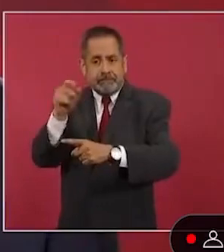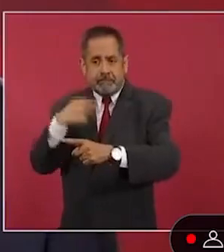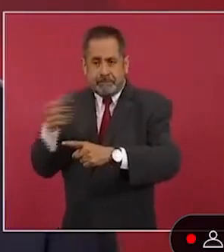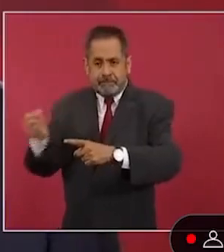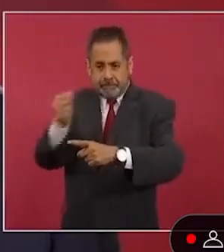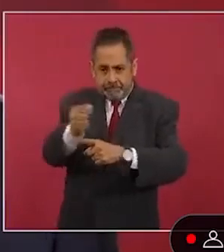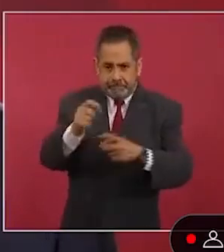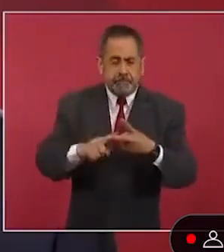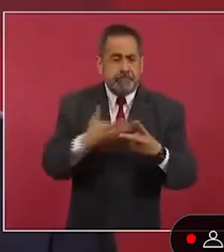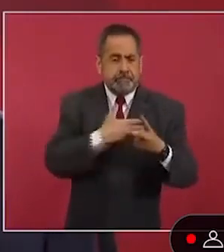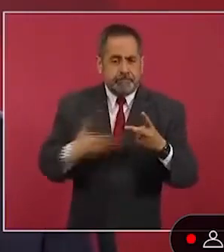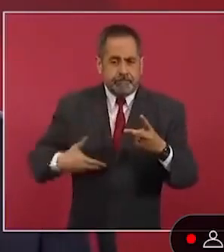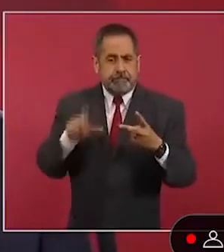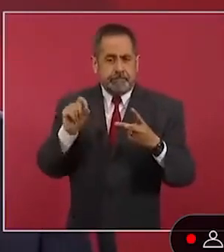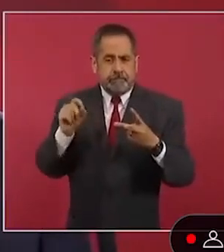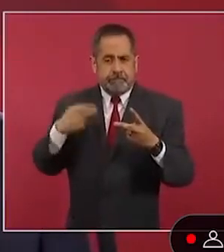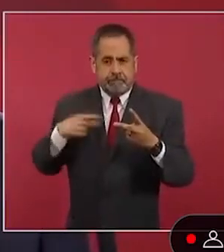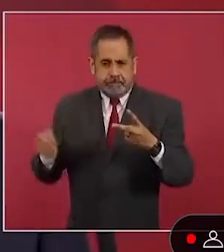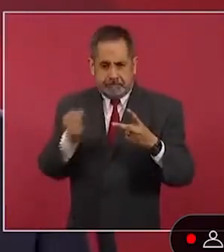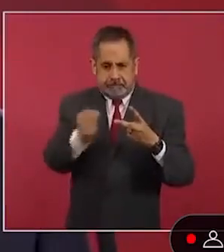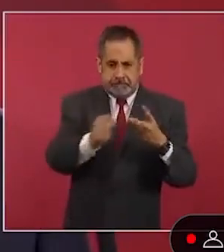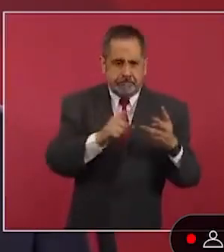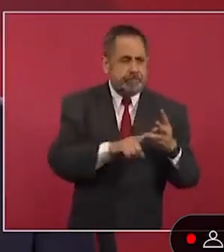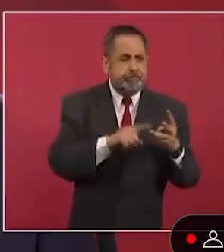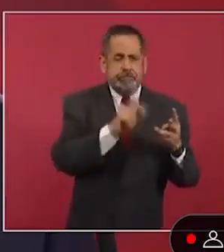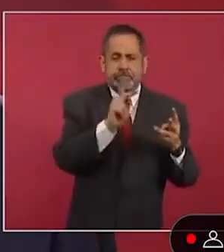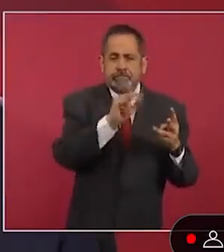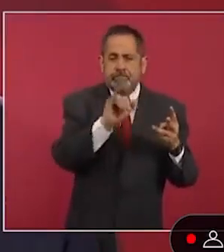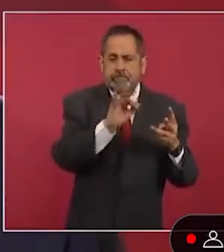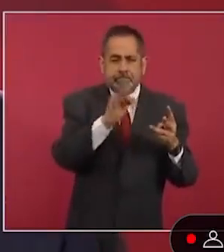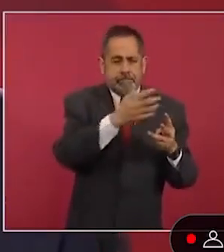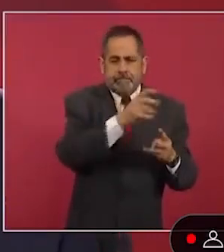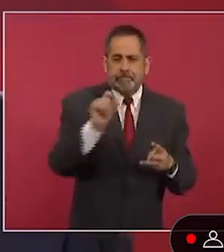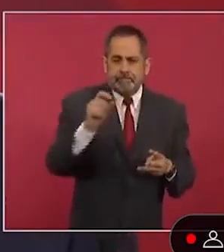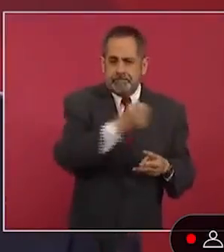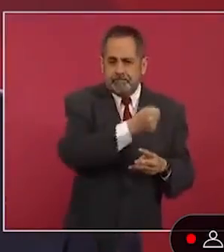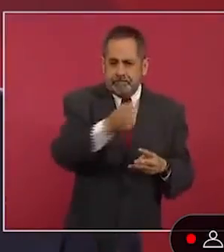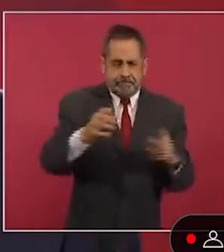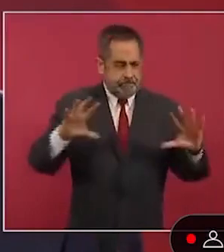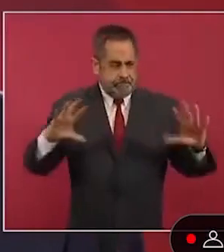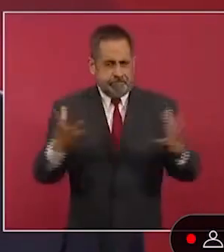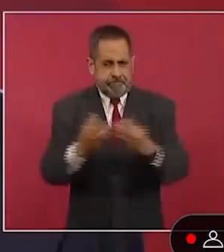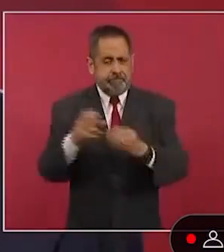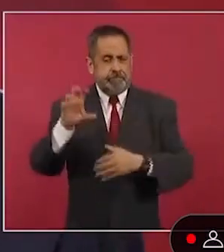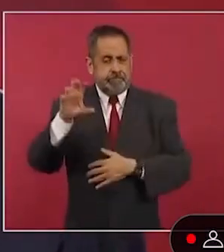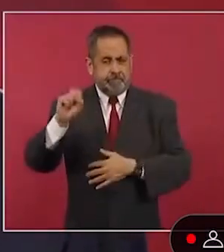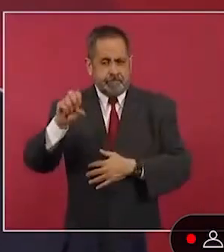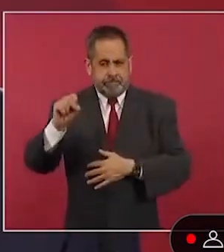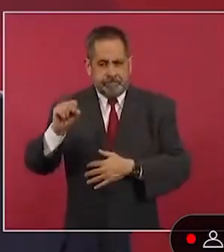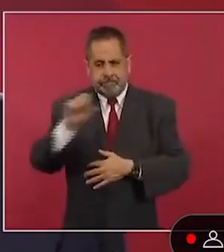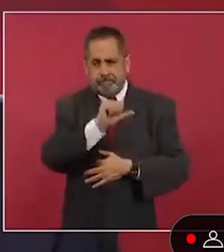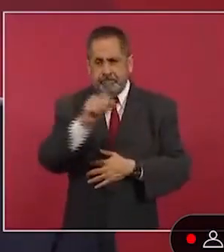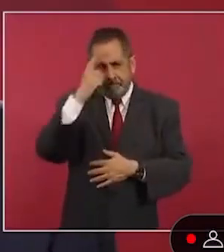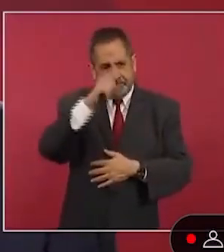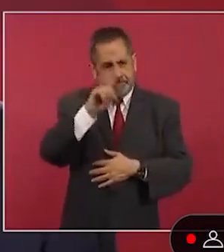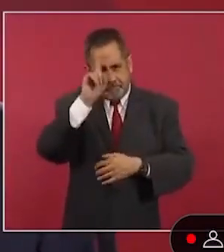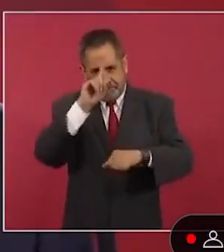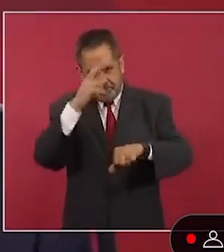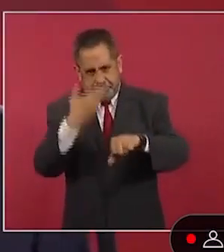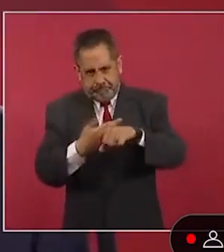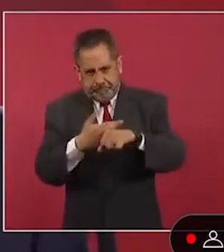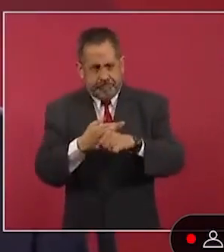60 para el caso de consejeros y algo parecido en el caso de magistrados.